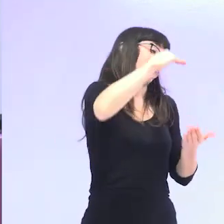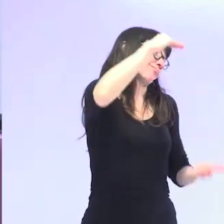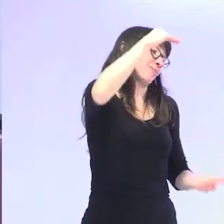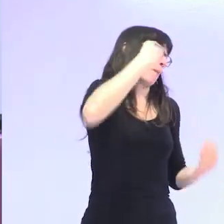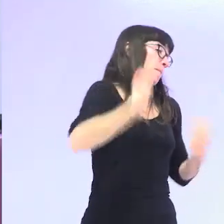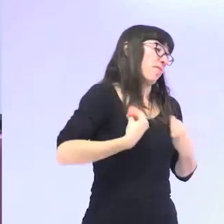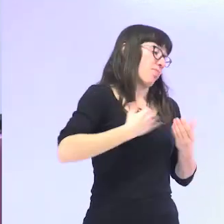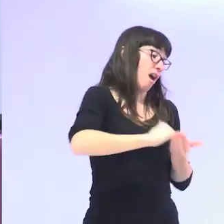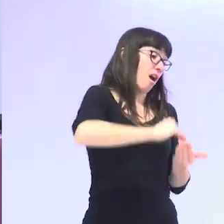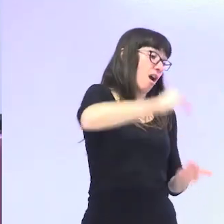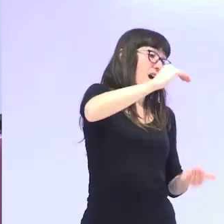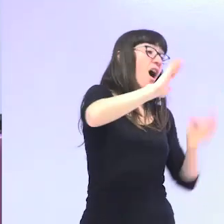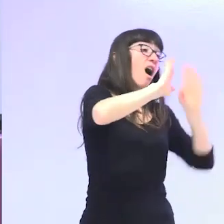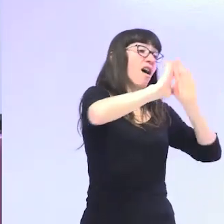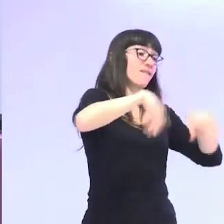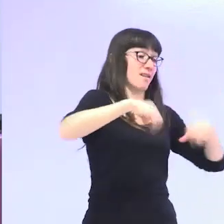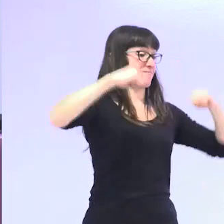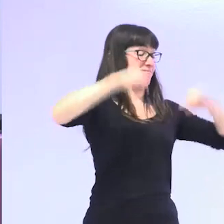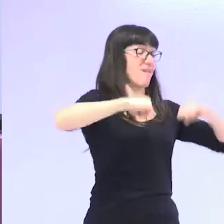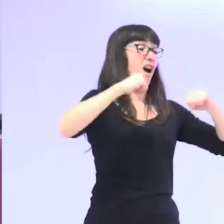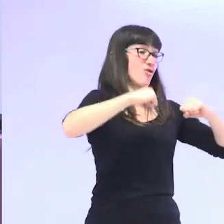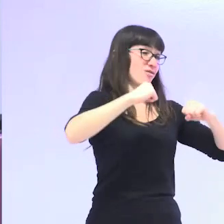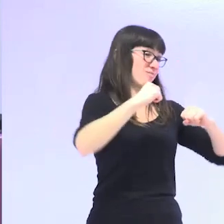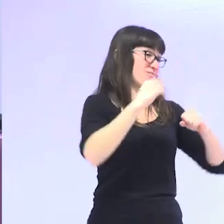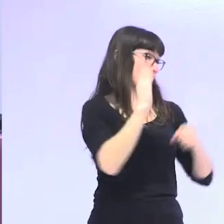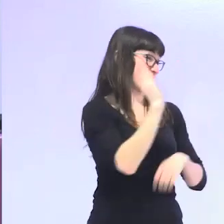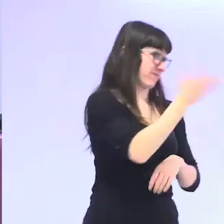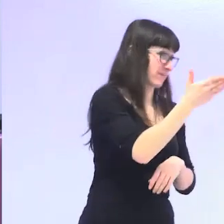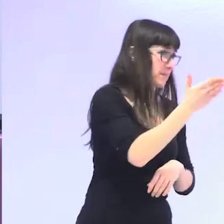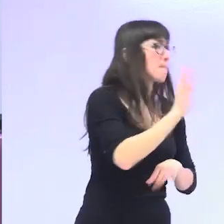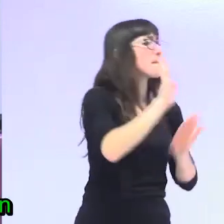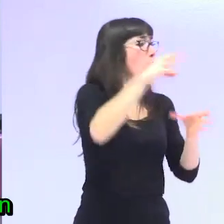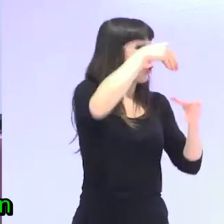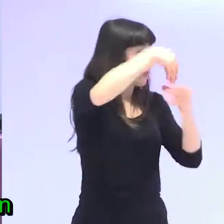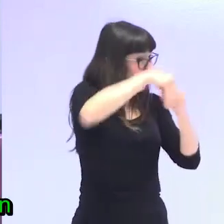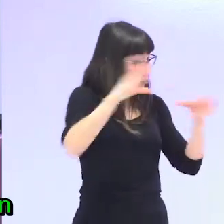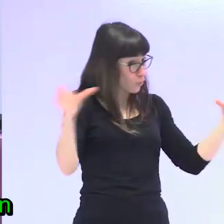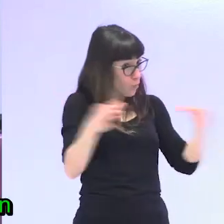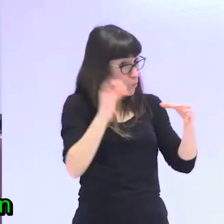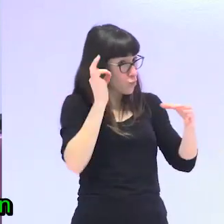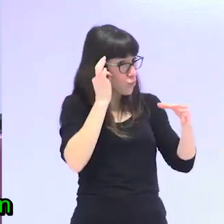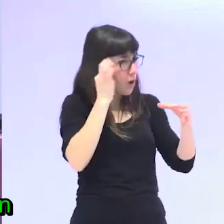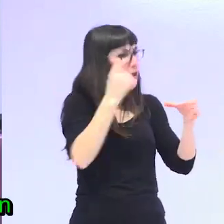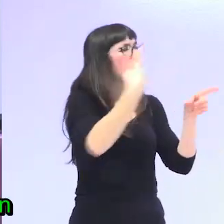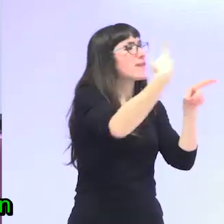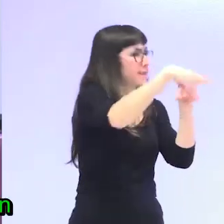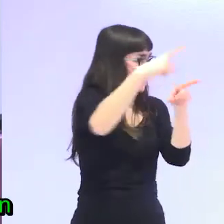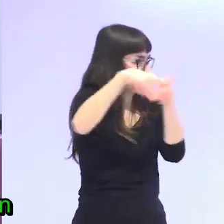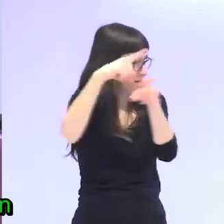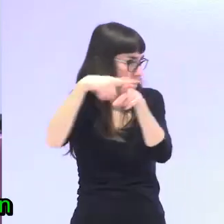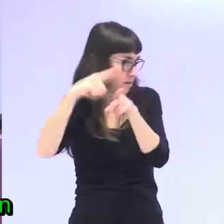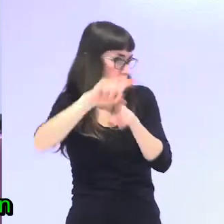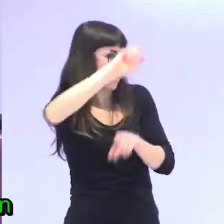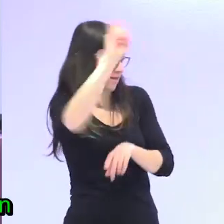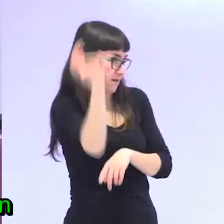también mostrar la enorme heterogeneidad que hay entre las mujeres mayores y evidentemente cómo redefinen y cómo